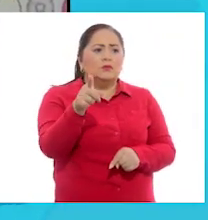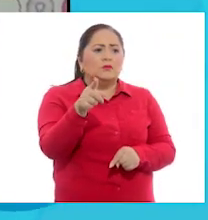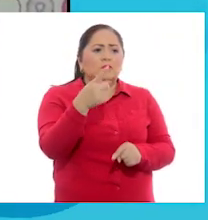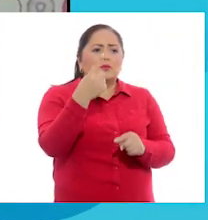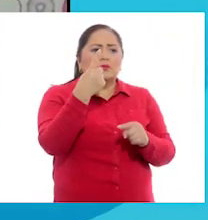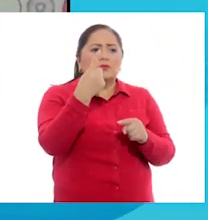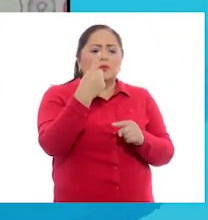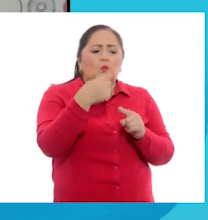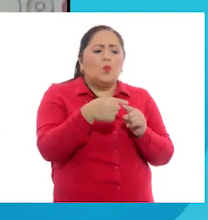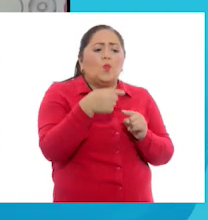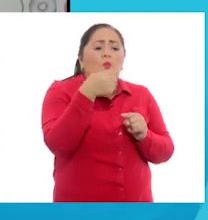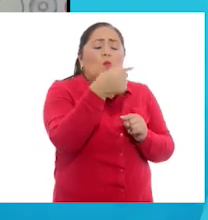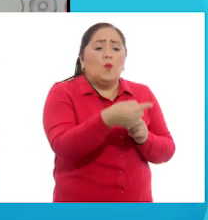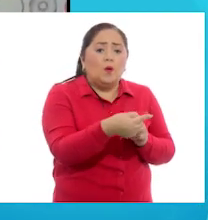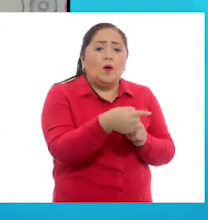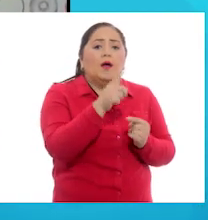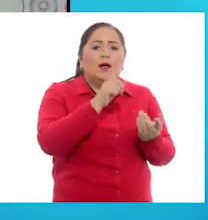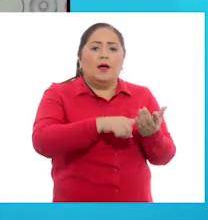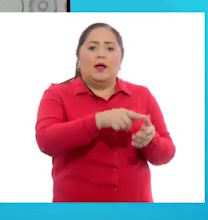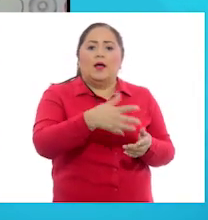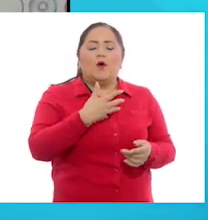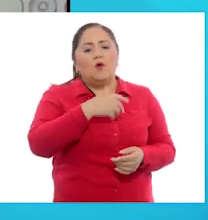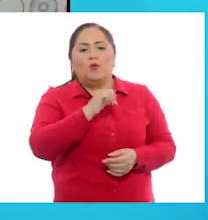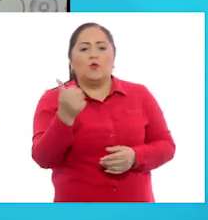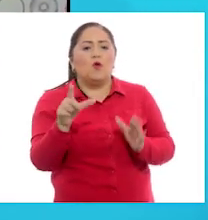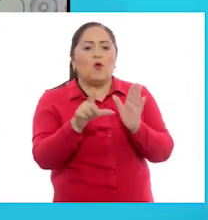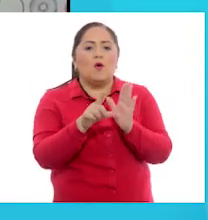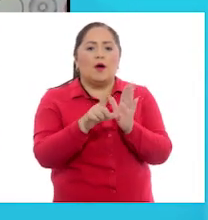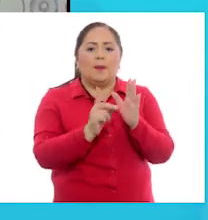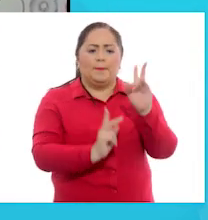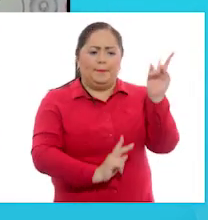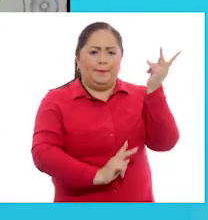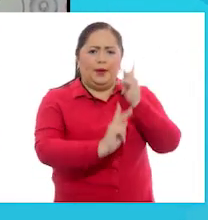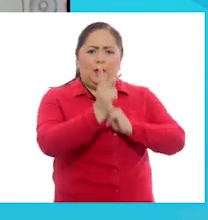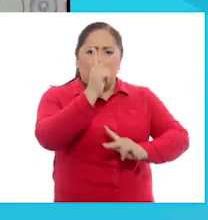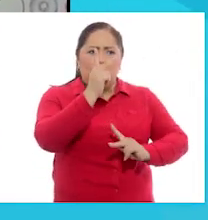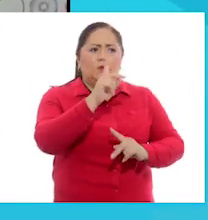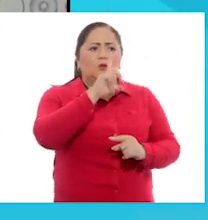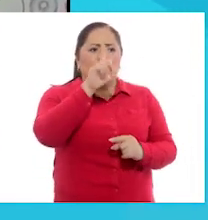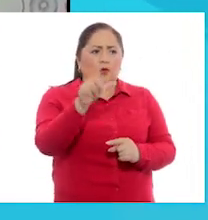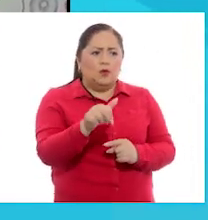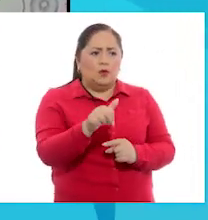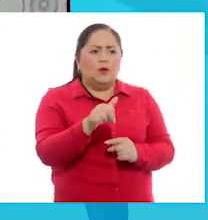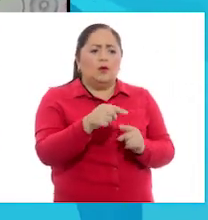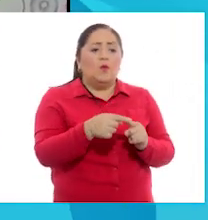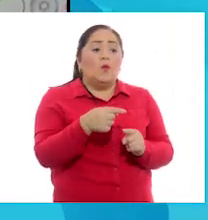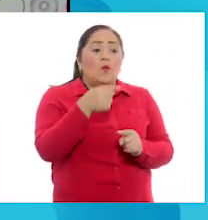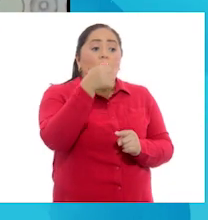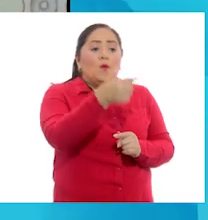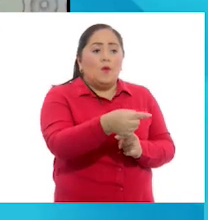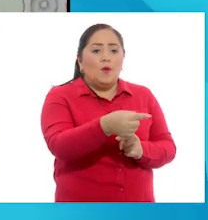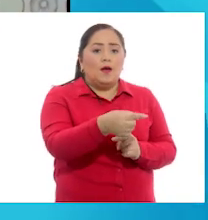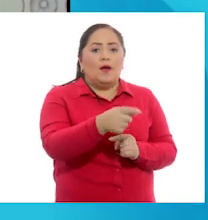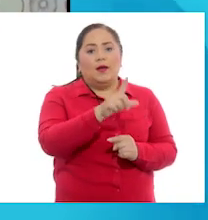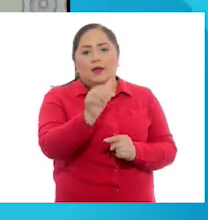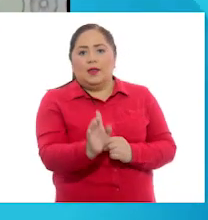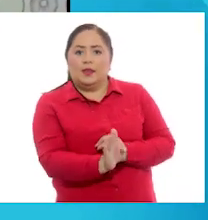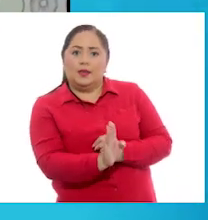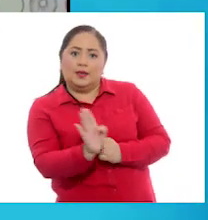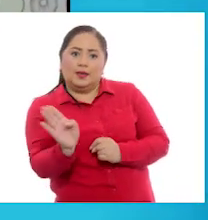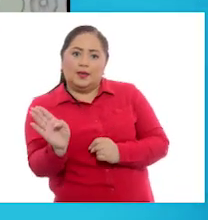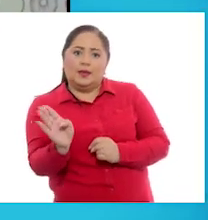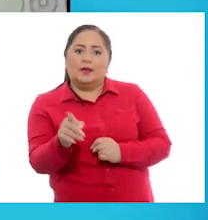una cuadra y hay un local de verduras. Y te sentas otra cuadra, vas a la derecha